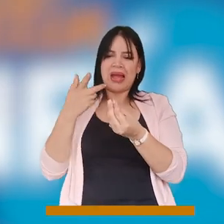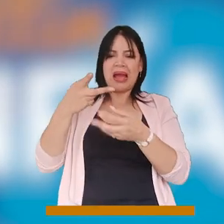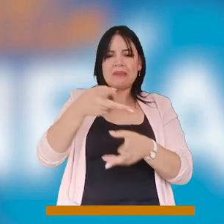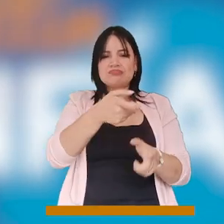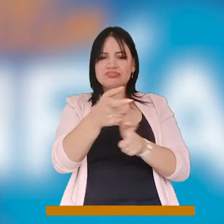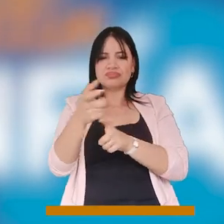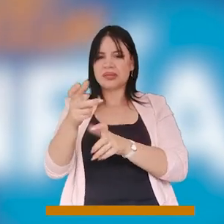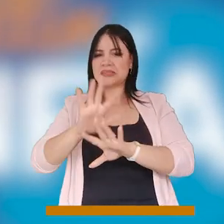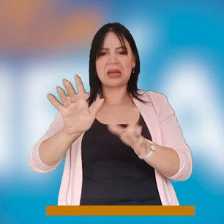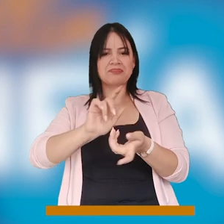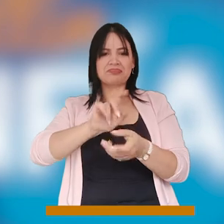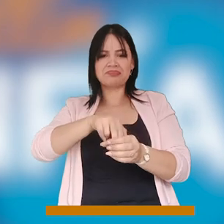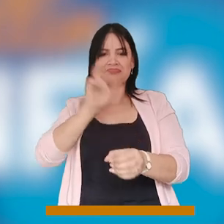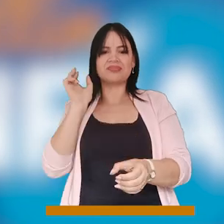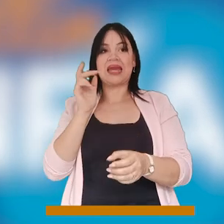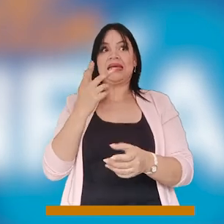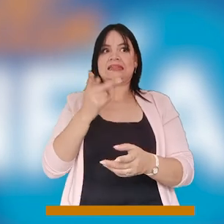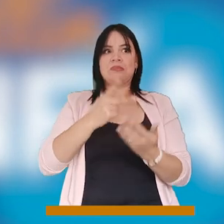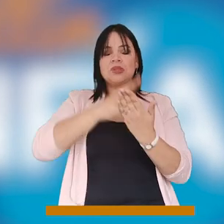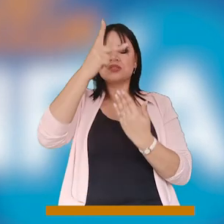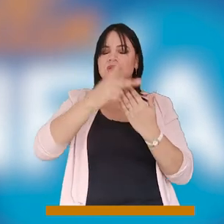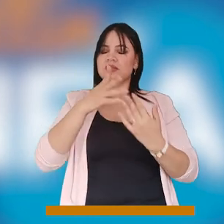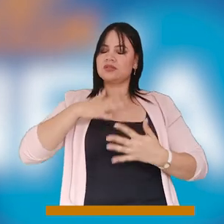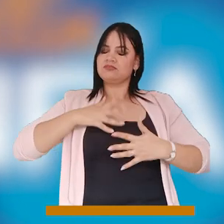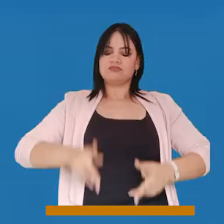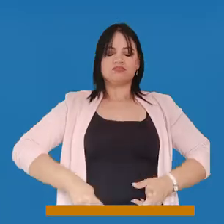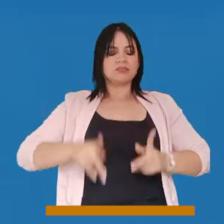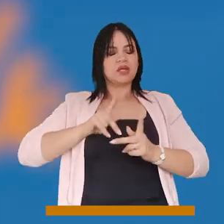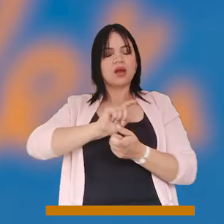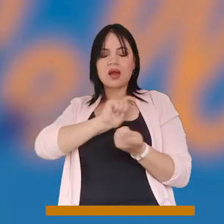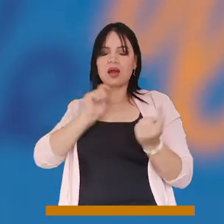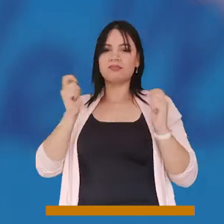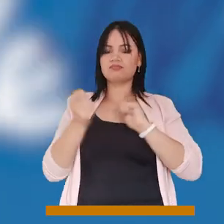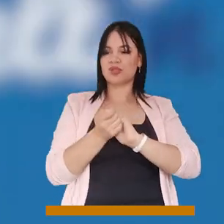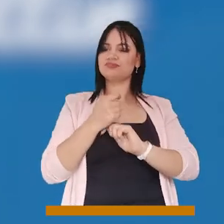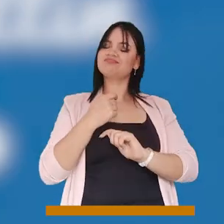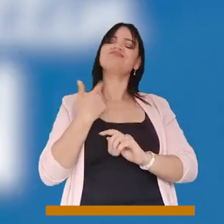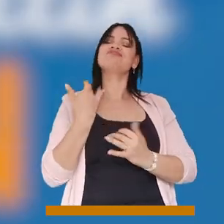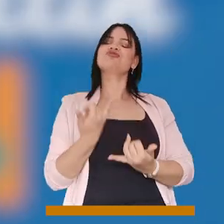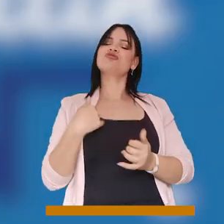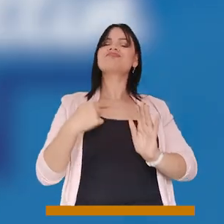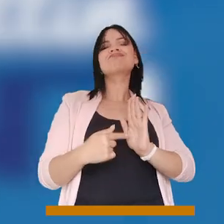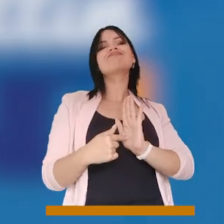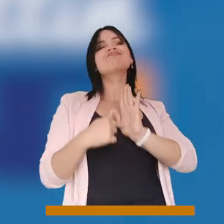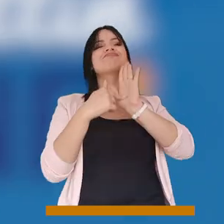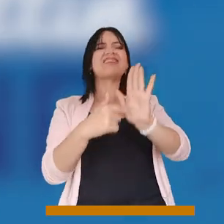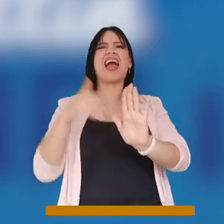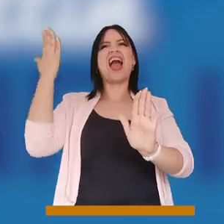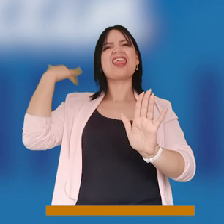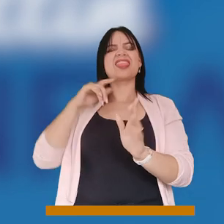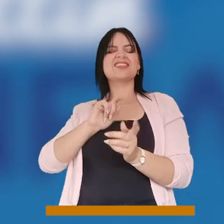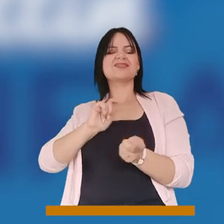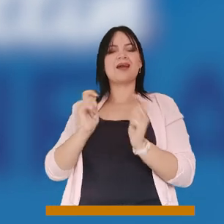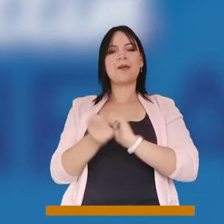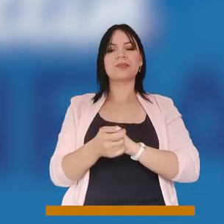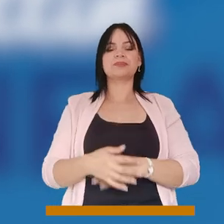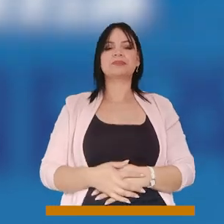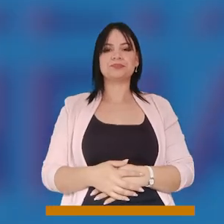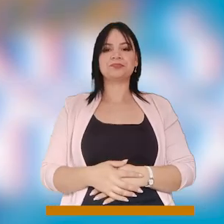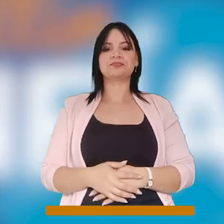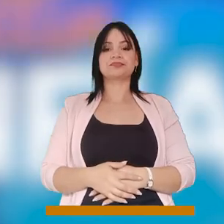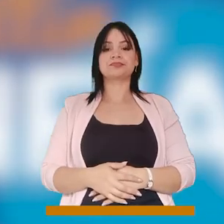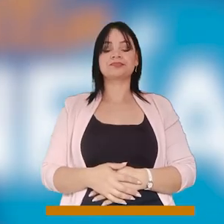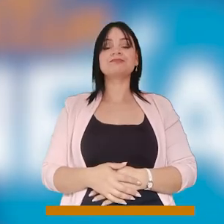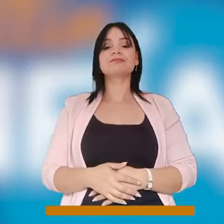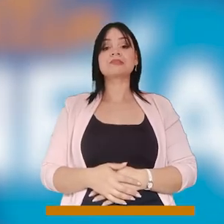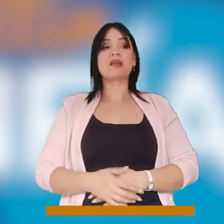me ha cambiado la vida totalmente y me la ha transformado y estoy mostrando otra cara diferente a la que tenía antes. Él era un